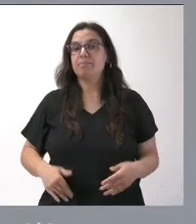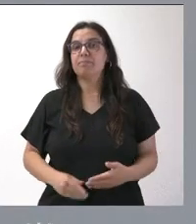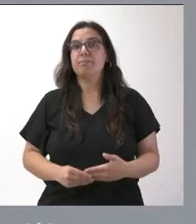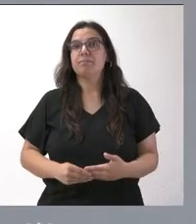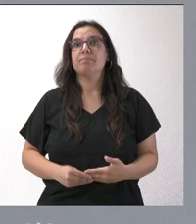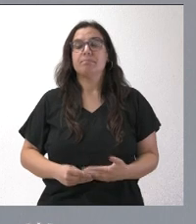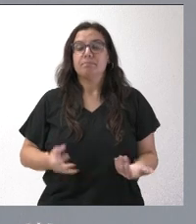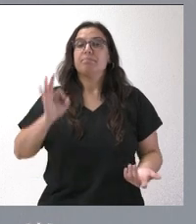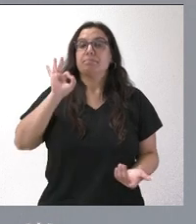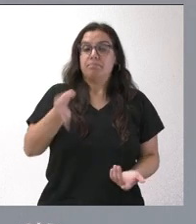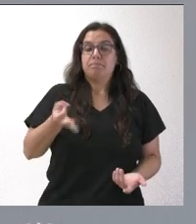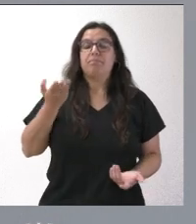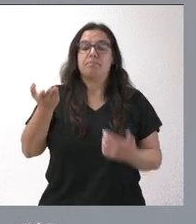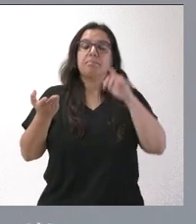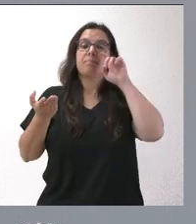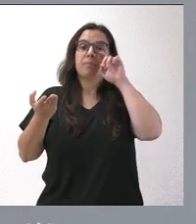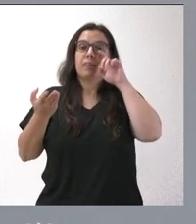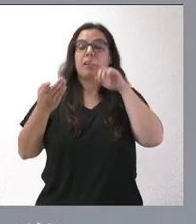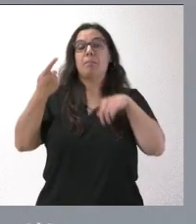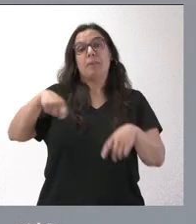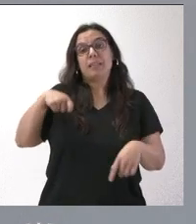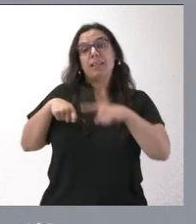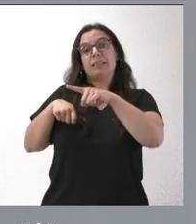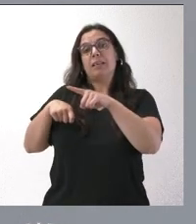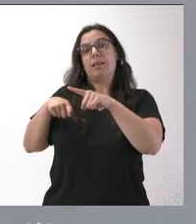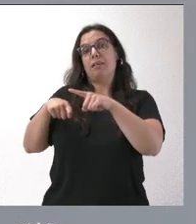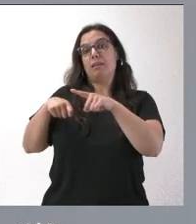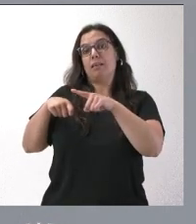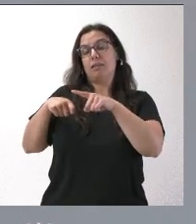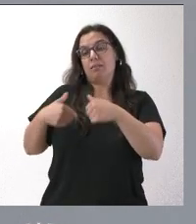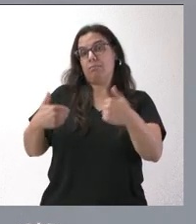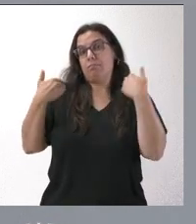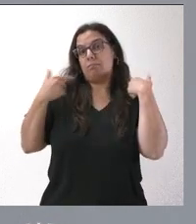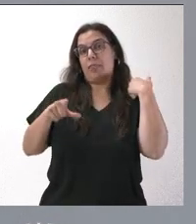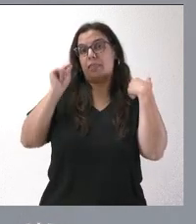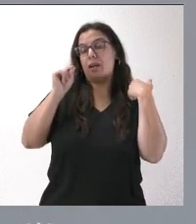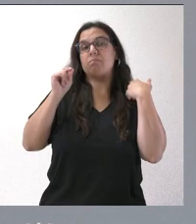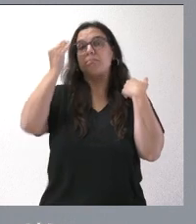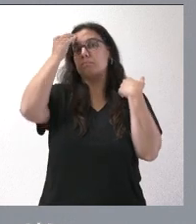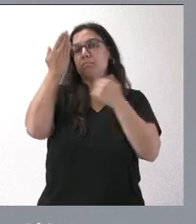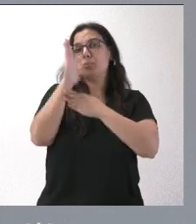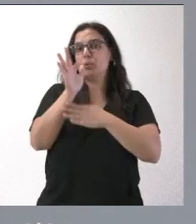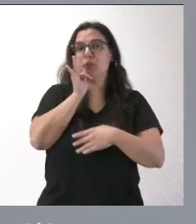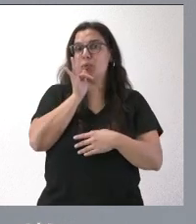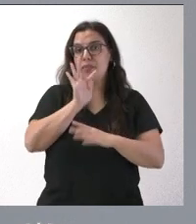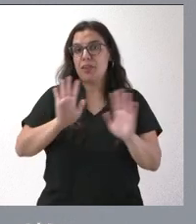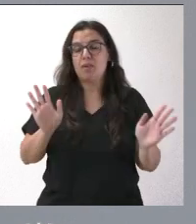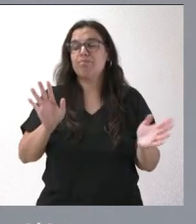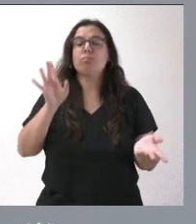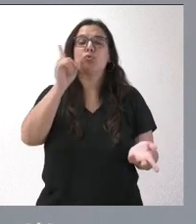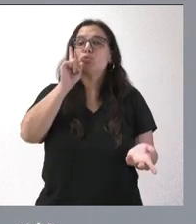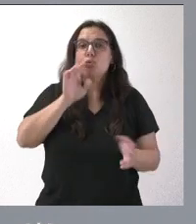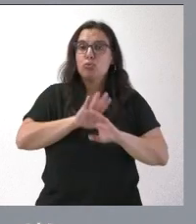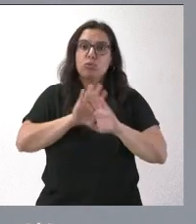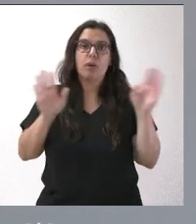Efectivamente, como usted dice, es el presidente quien tiene la iniciativa. Es algo que todavía no ha planteado y no sabemos en qué